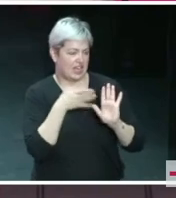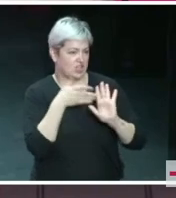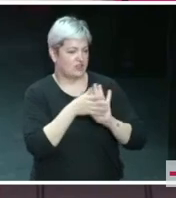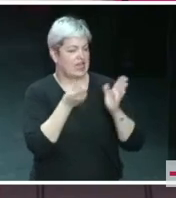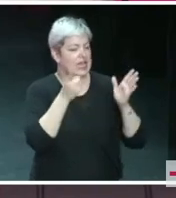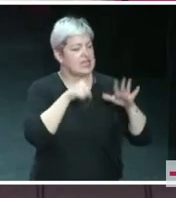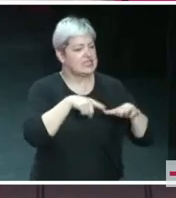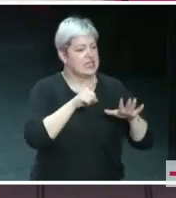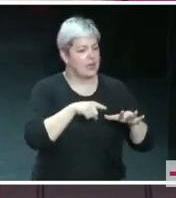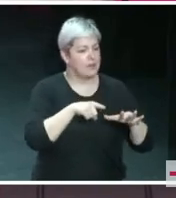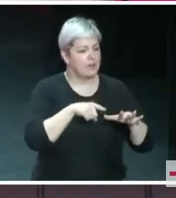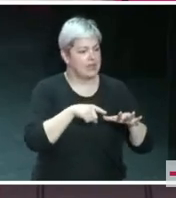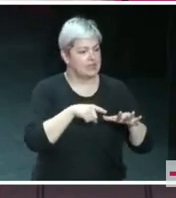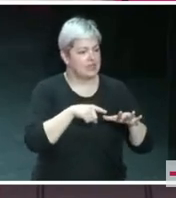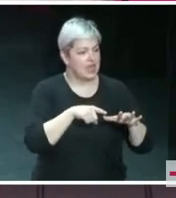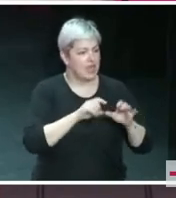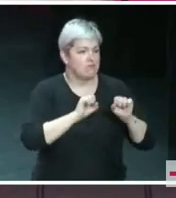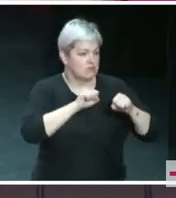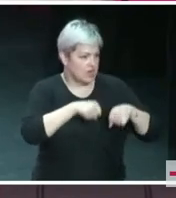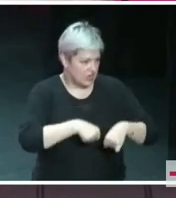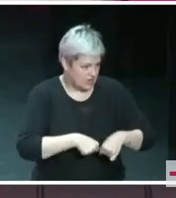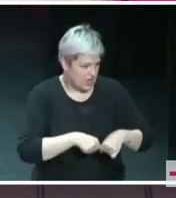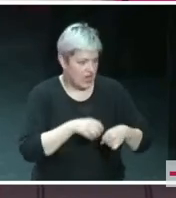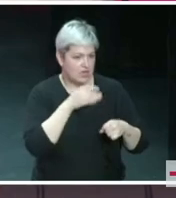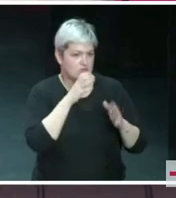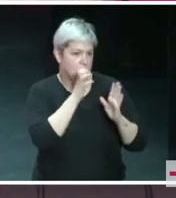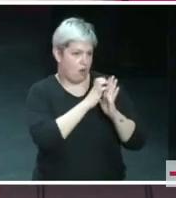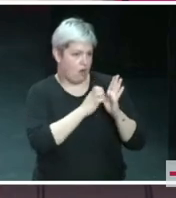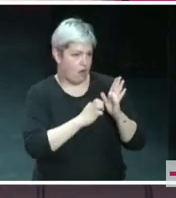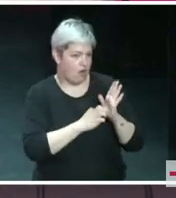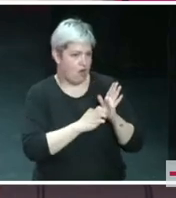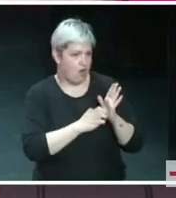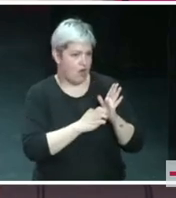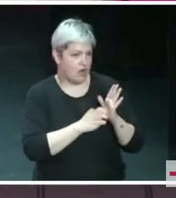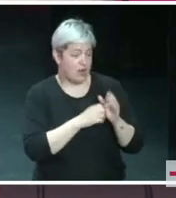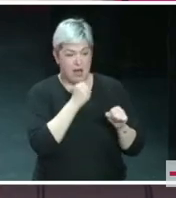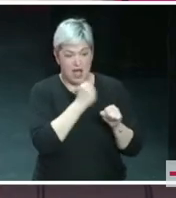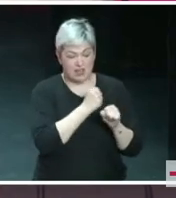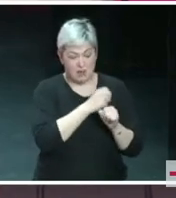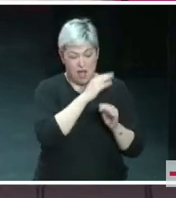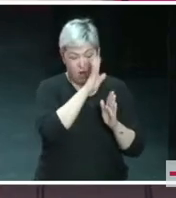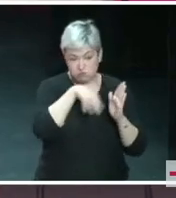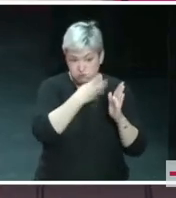seis meses de retraso en la rebaja de la peonada.